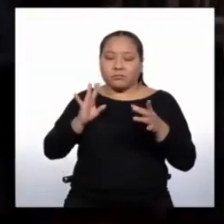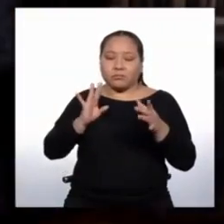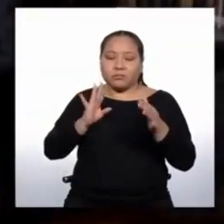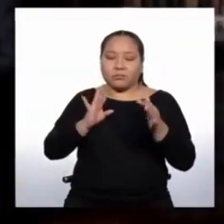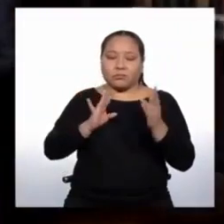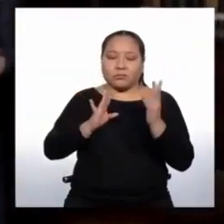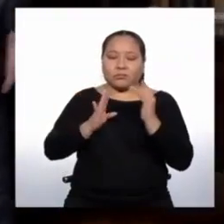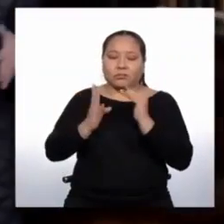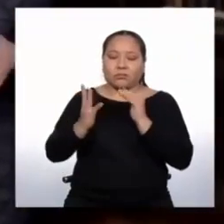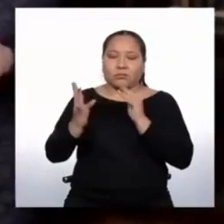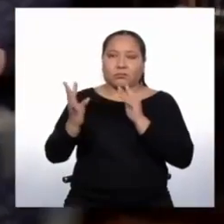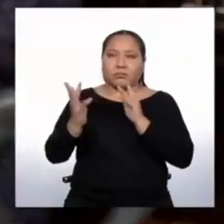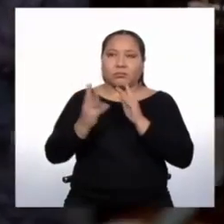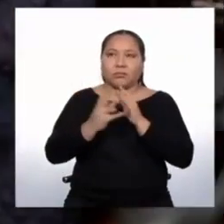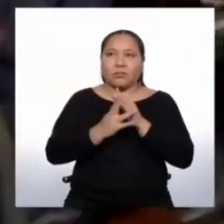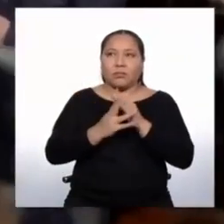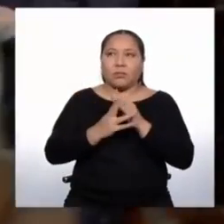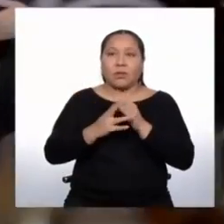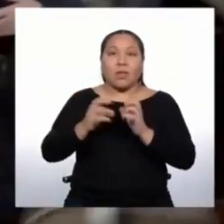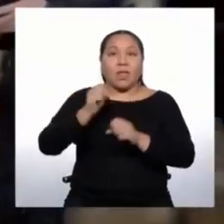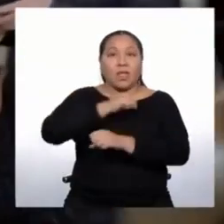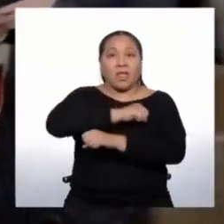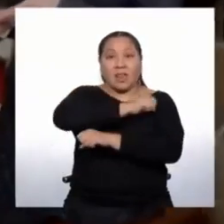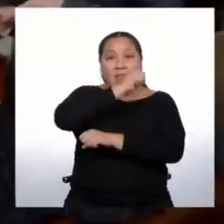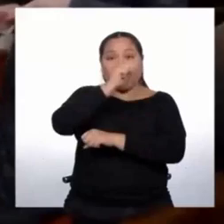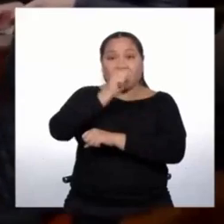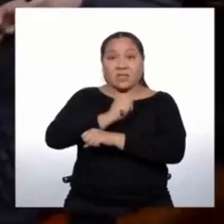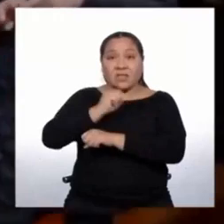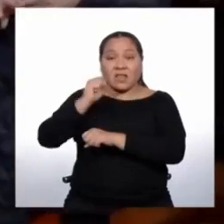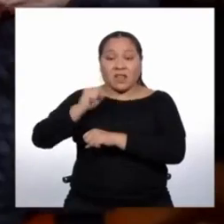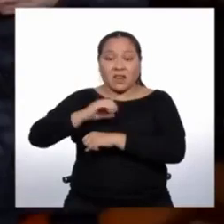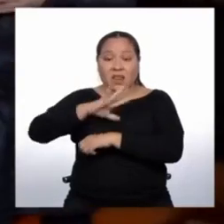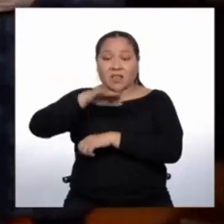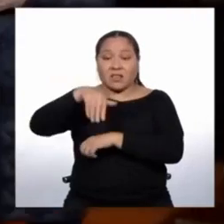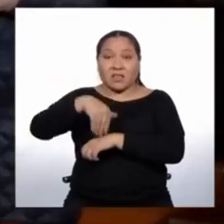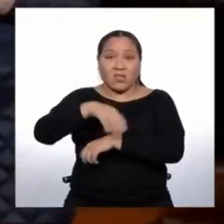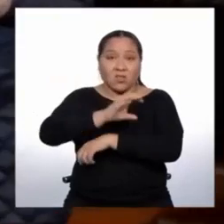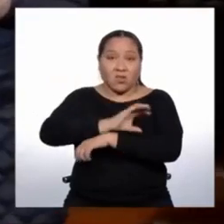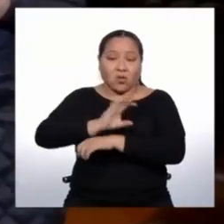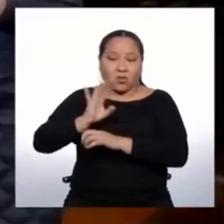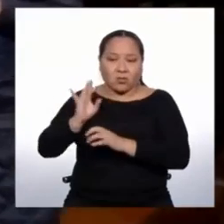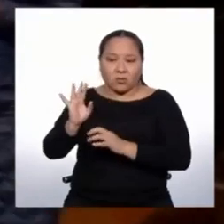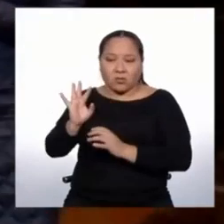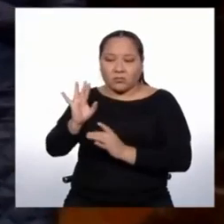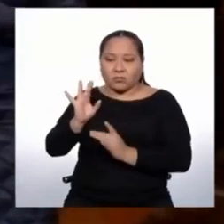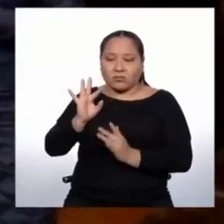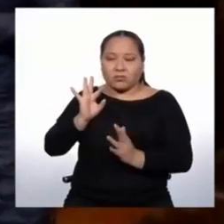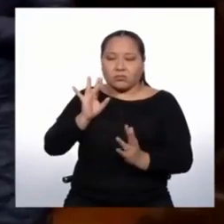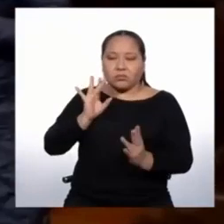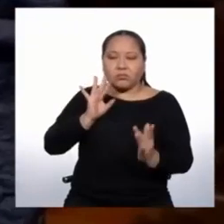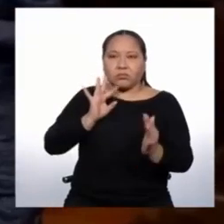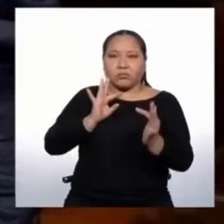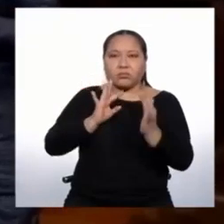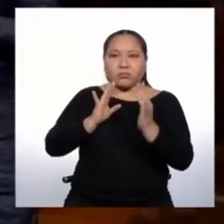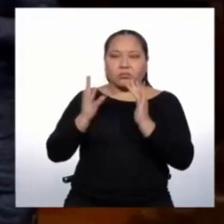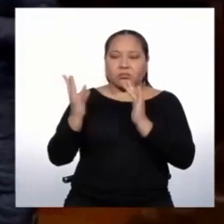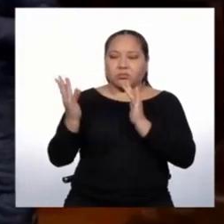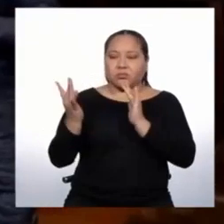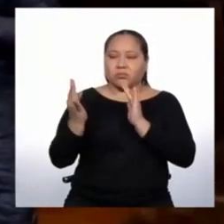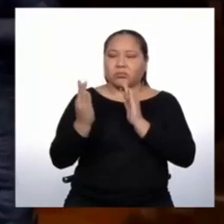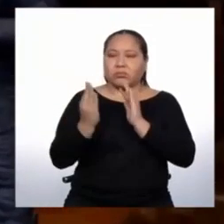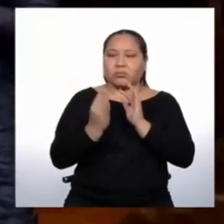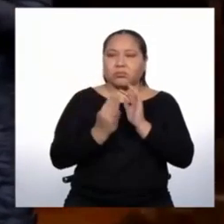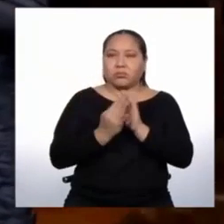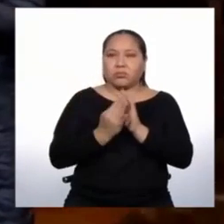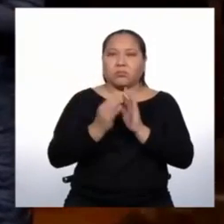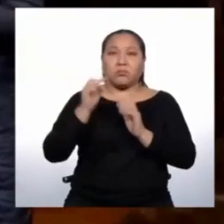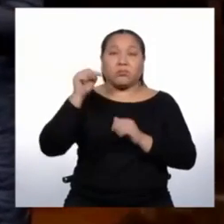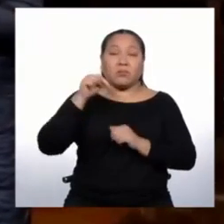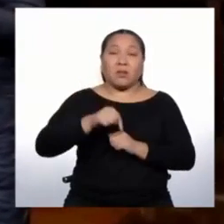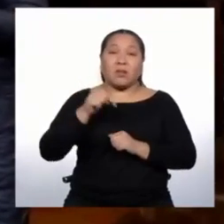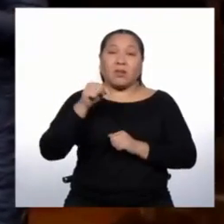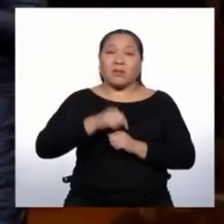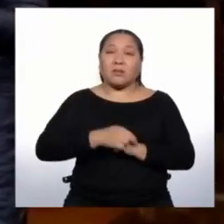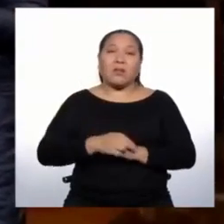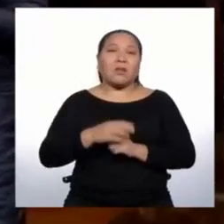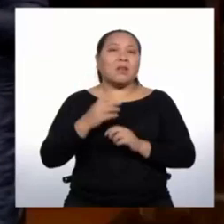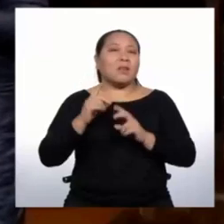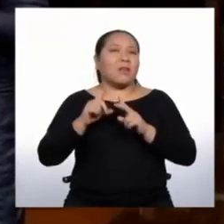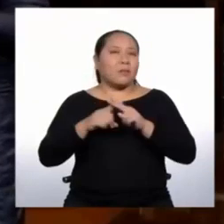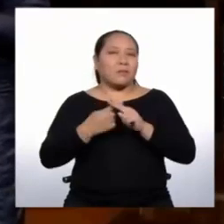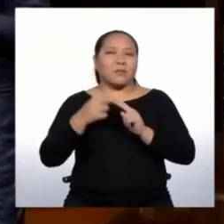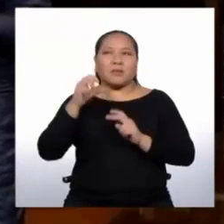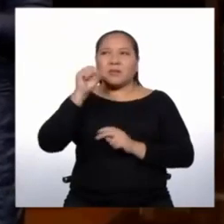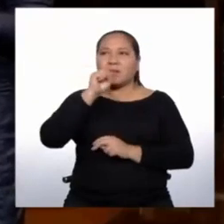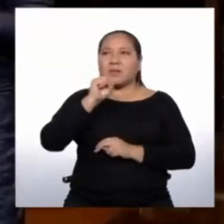La migración del campo a la ciudad ha sido un fenómeno crucial y transversal en el Perú del siglo XX.